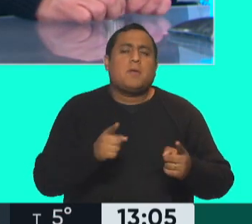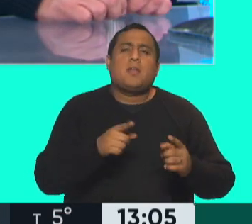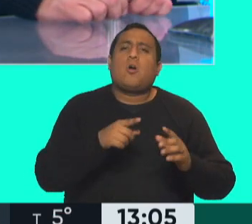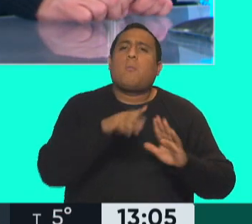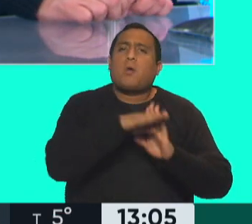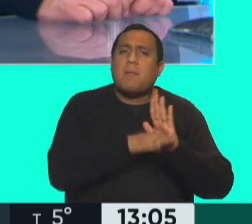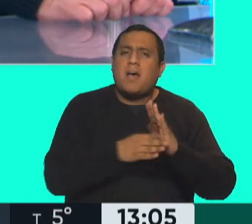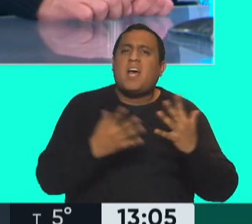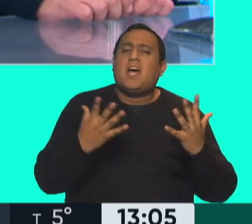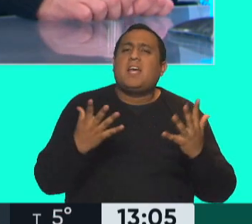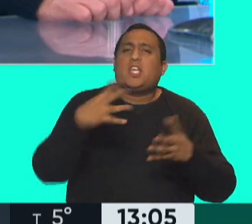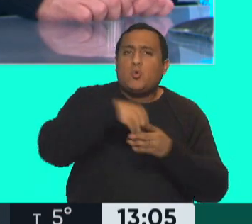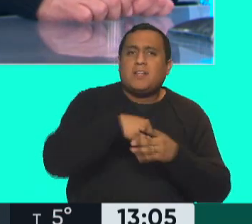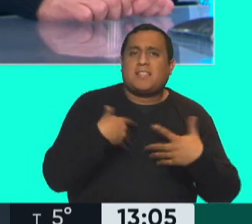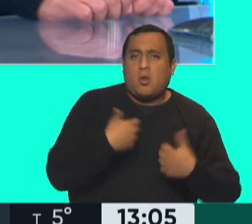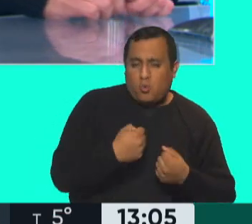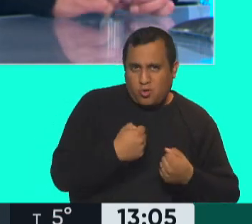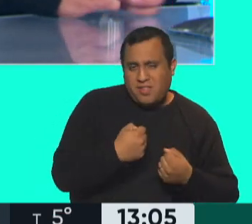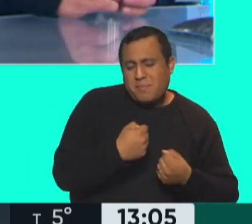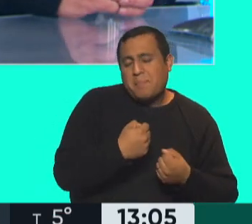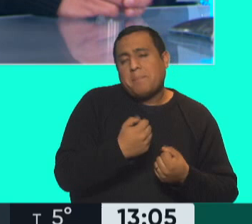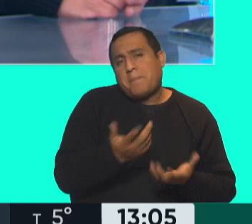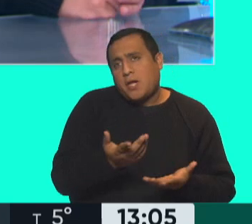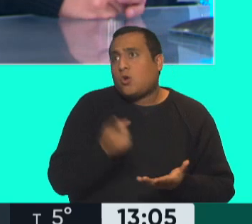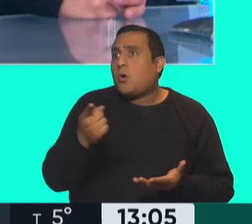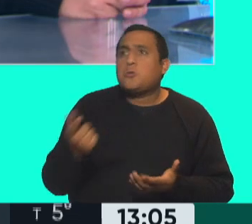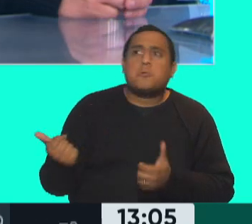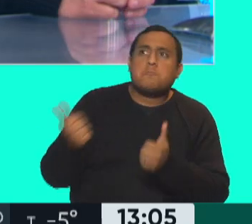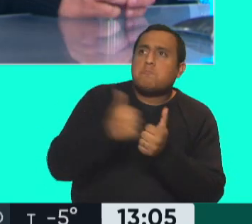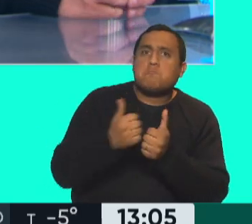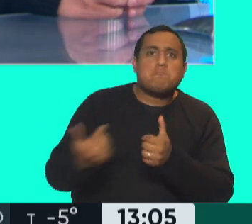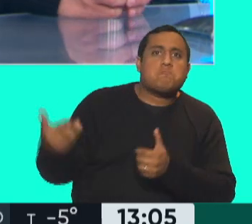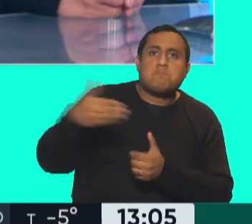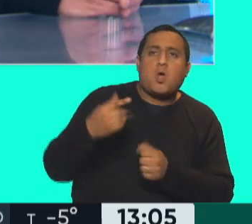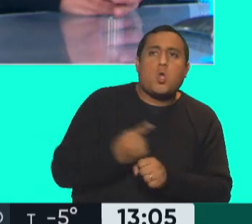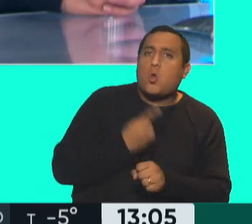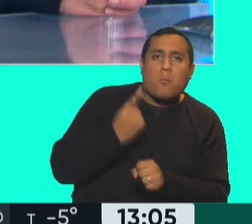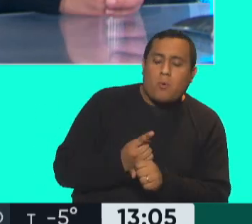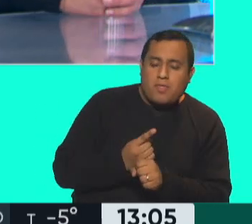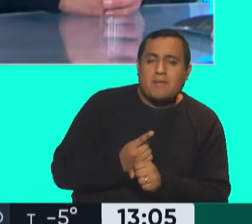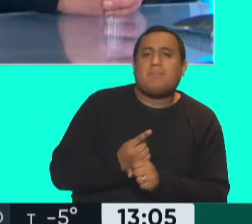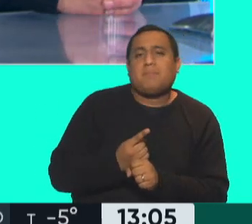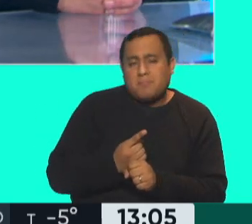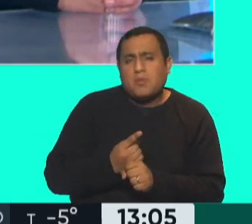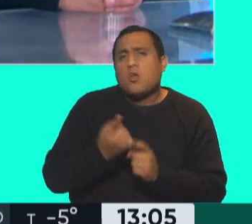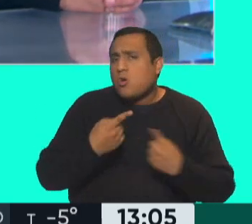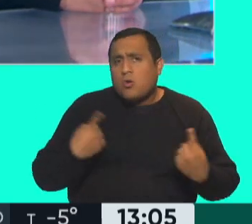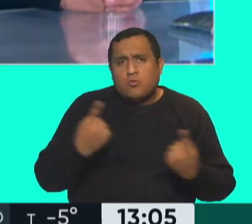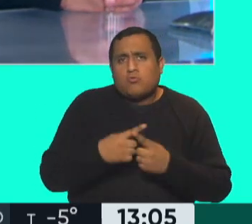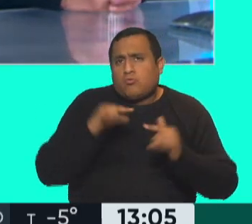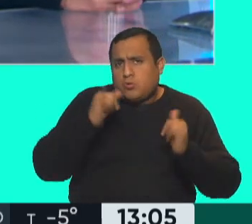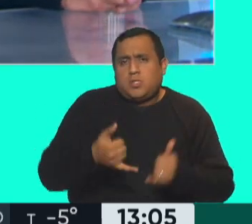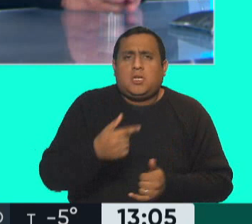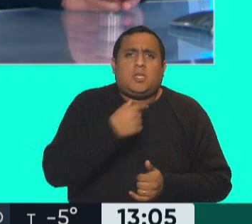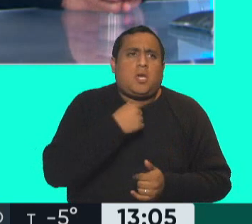pero bueno, por diferentes razones no nos pudieron acompañar, sin embargo, sí está toda nuestra predisposición para seguir